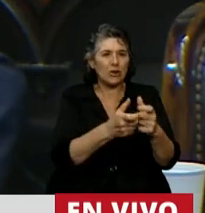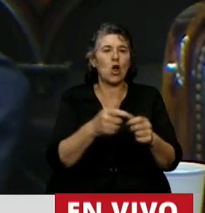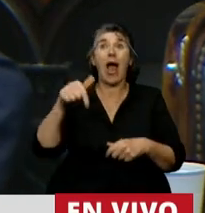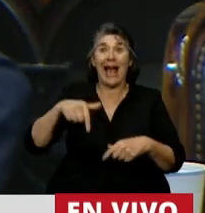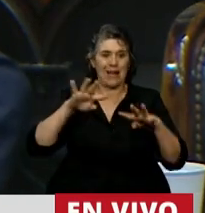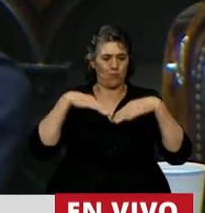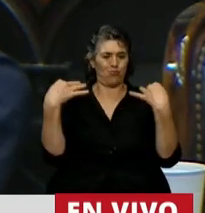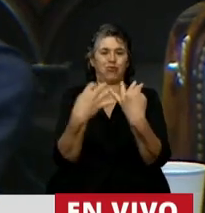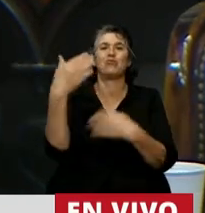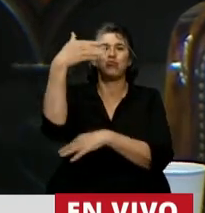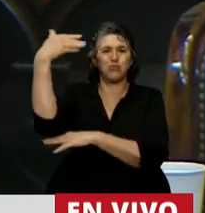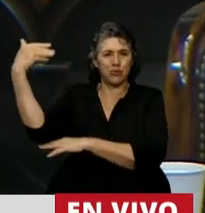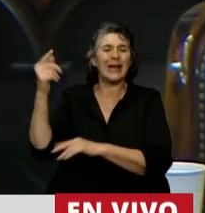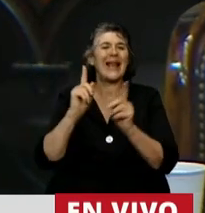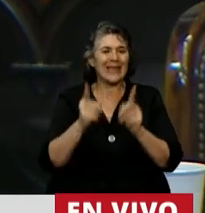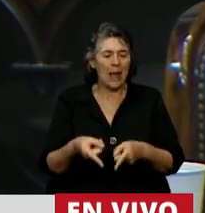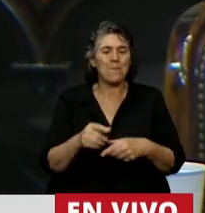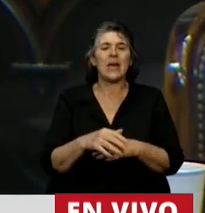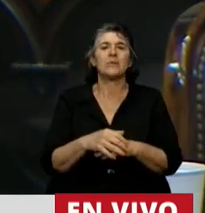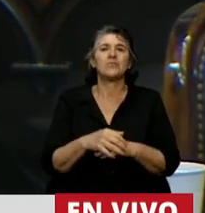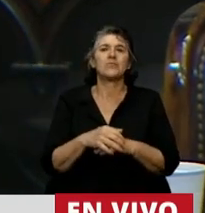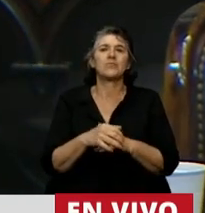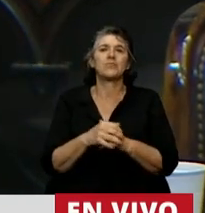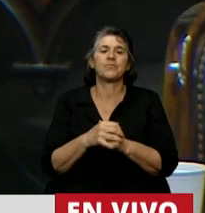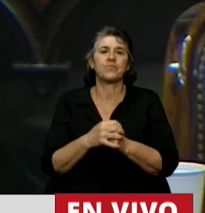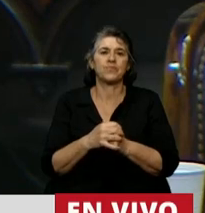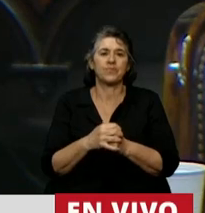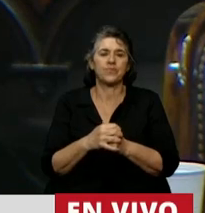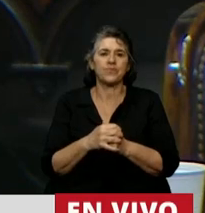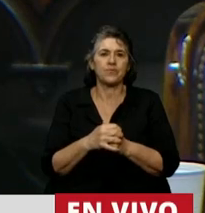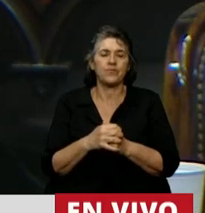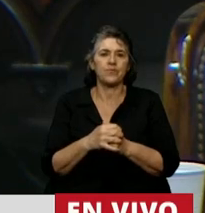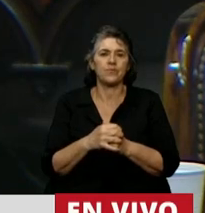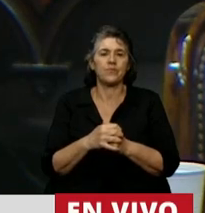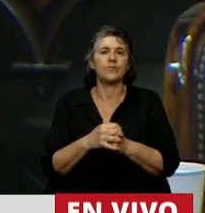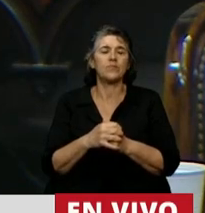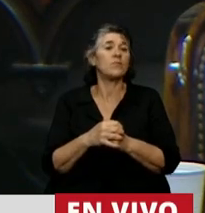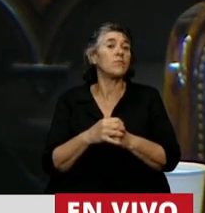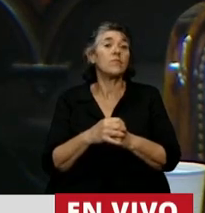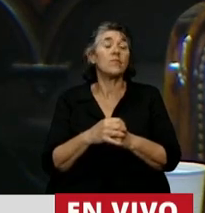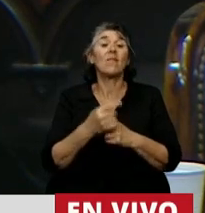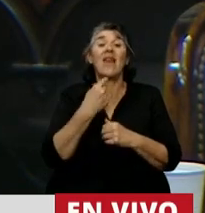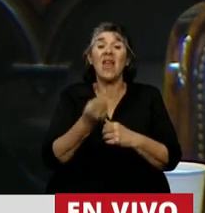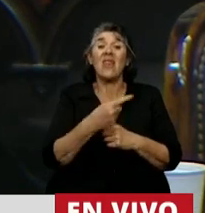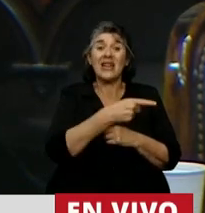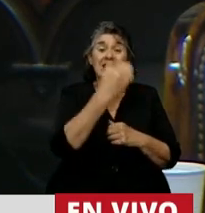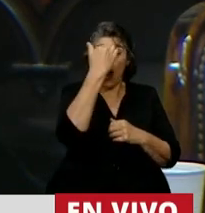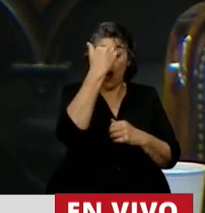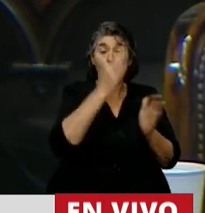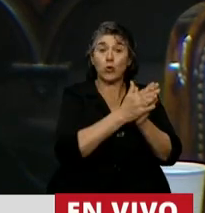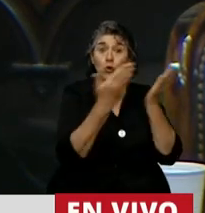recinto. El andamiaje que nos da la Constitución Nacional, los tratados